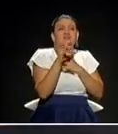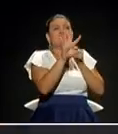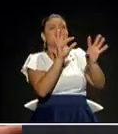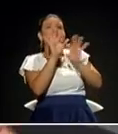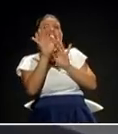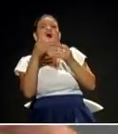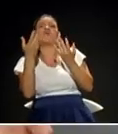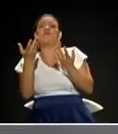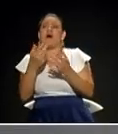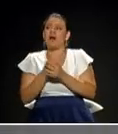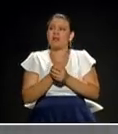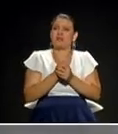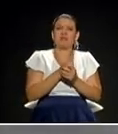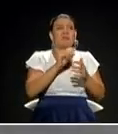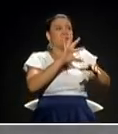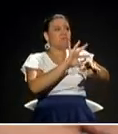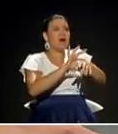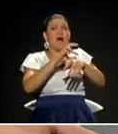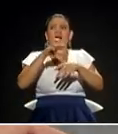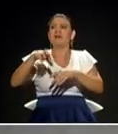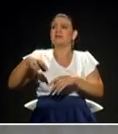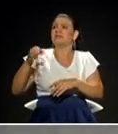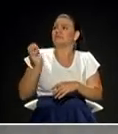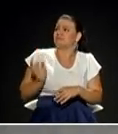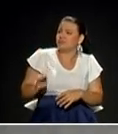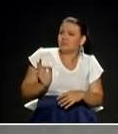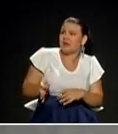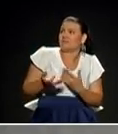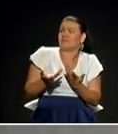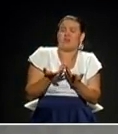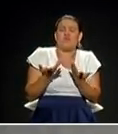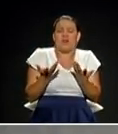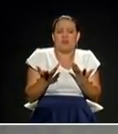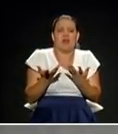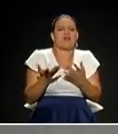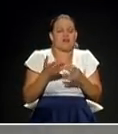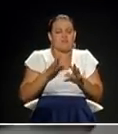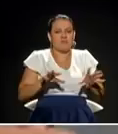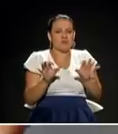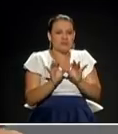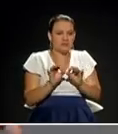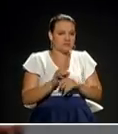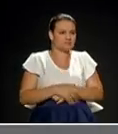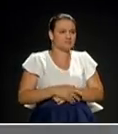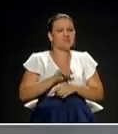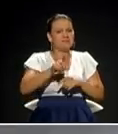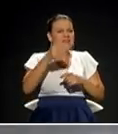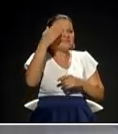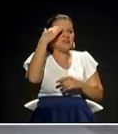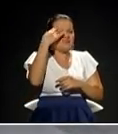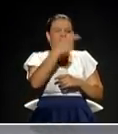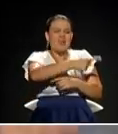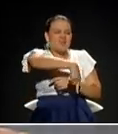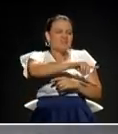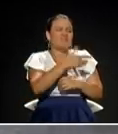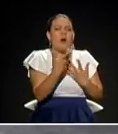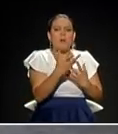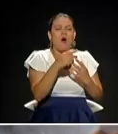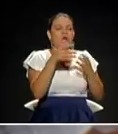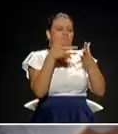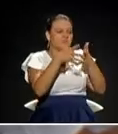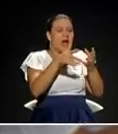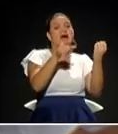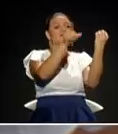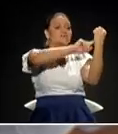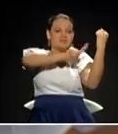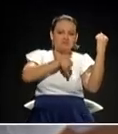todavía, que sepan, que salgan sabiendo de algunas de las insignias digitales, desarrollando software, diseñando, haciendo diseño gráfico,